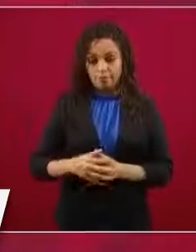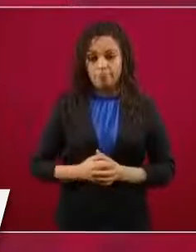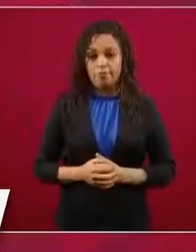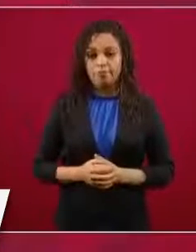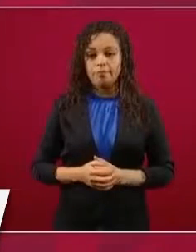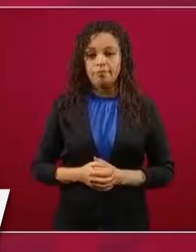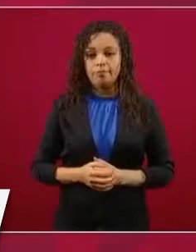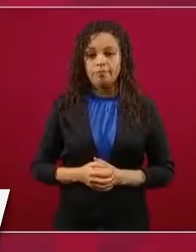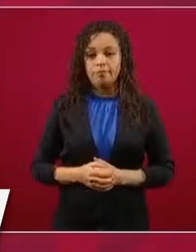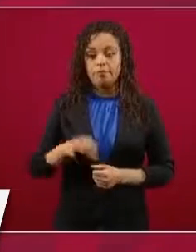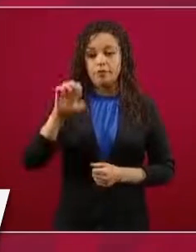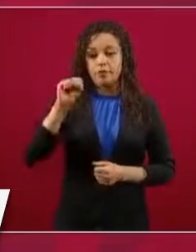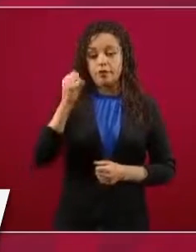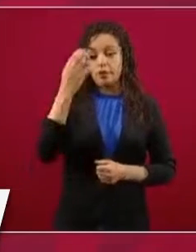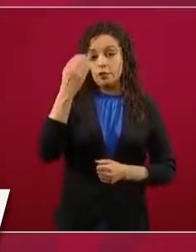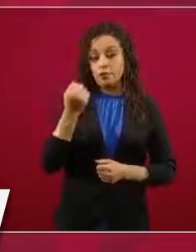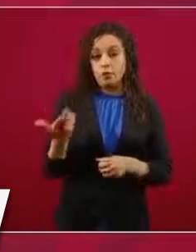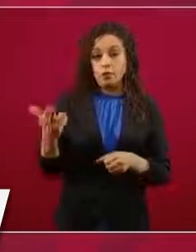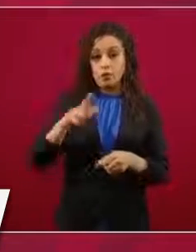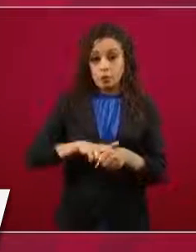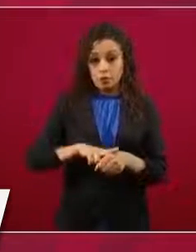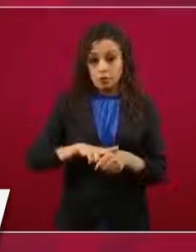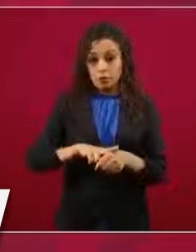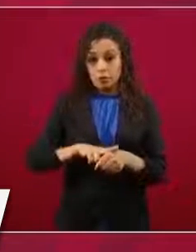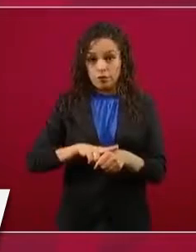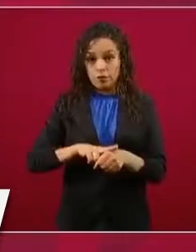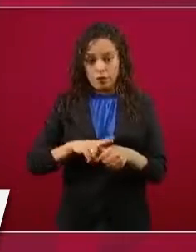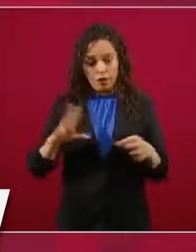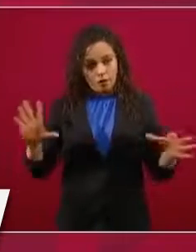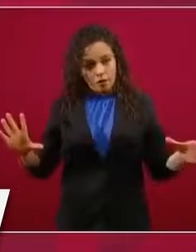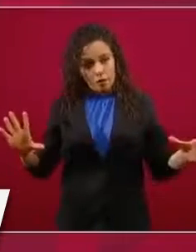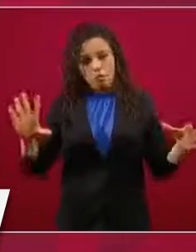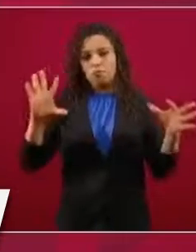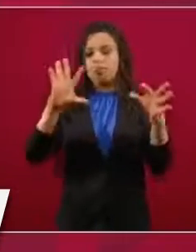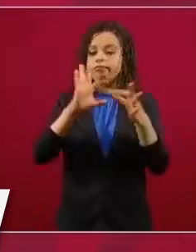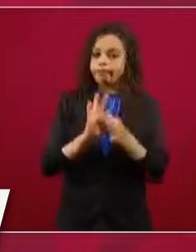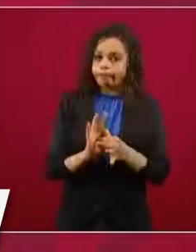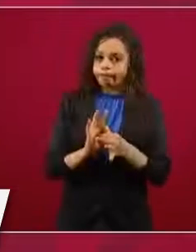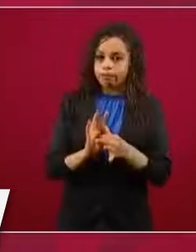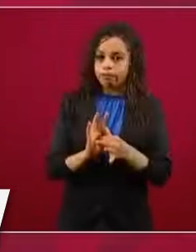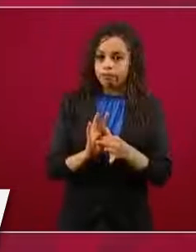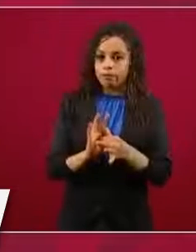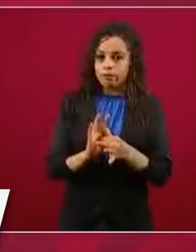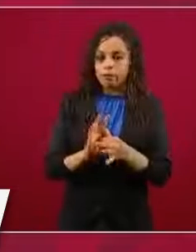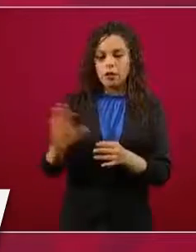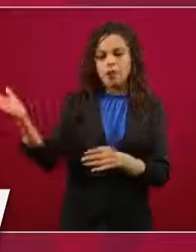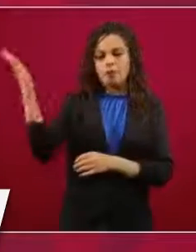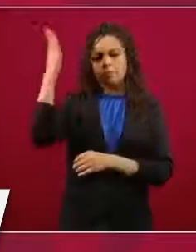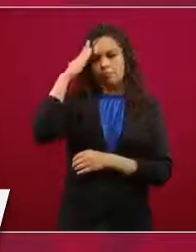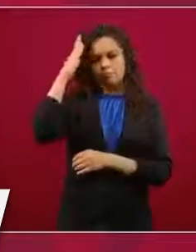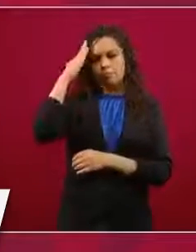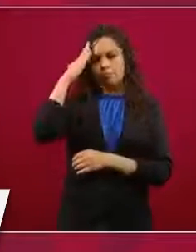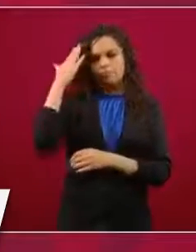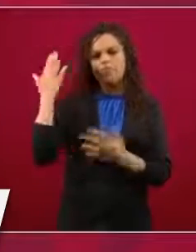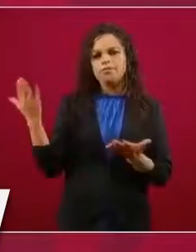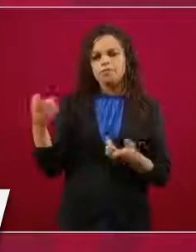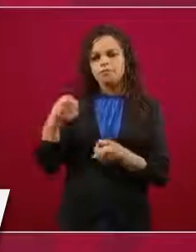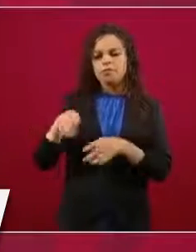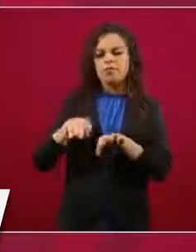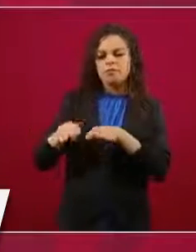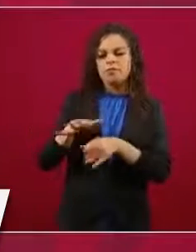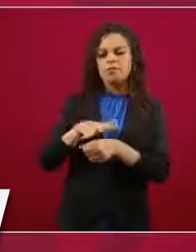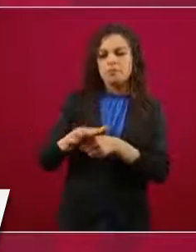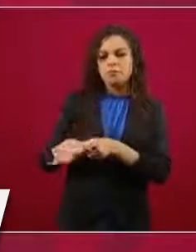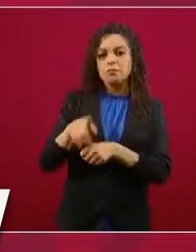coordinados 69 hospitales y a través de un centro de mando lo que hacemos es actualizar esta